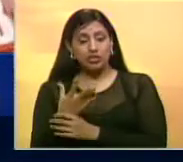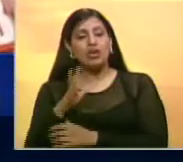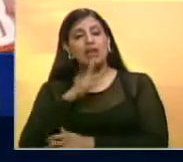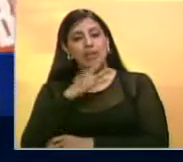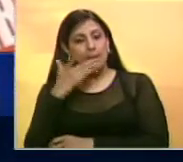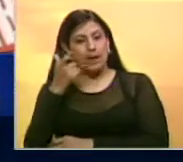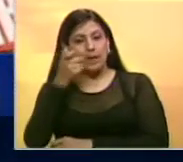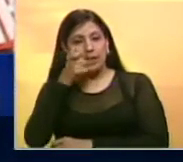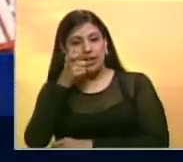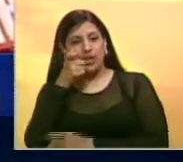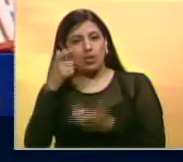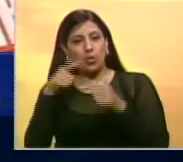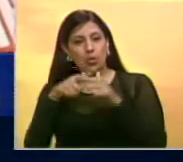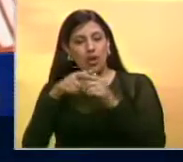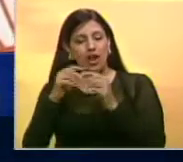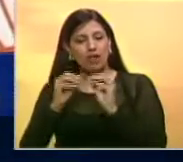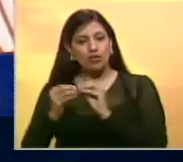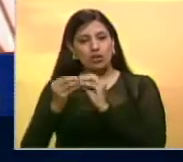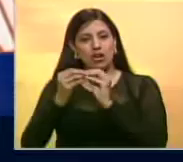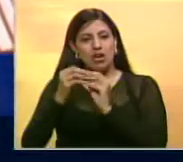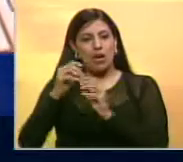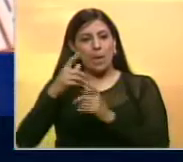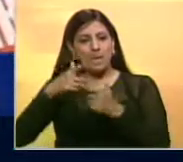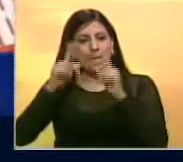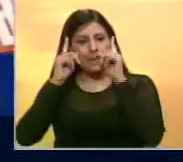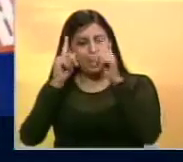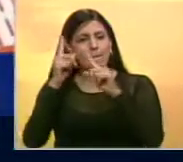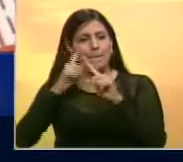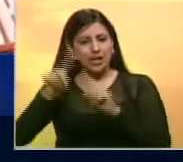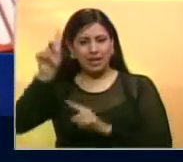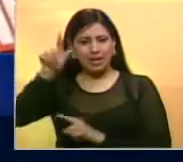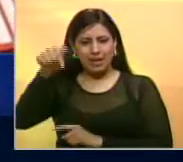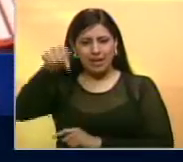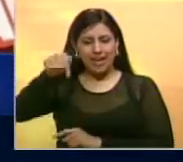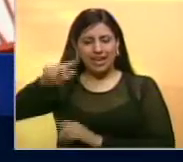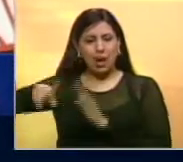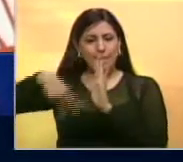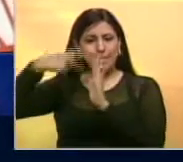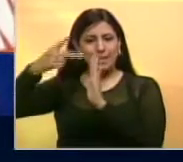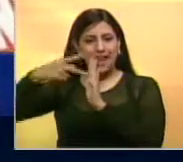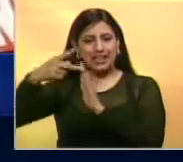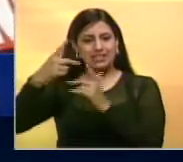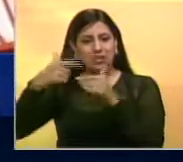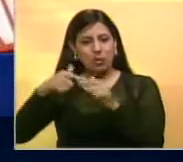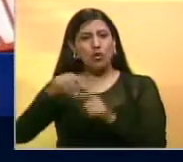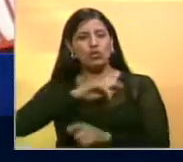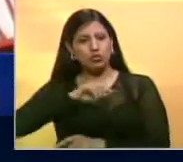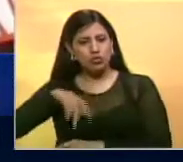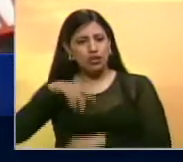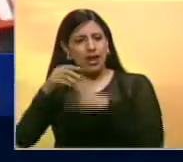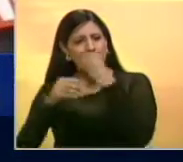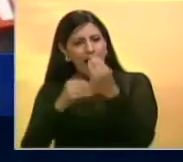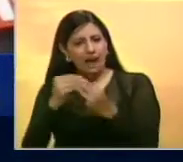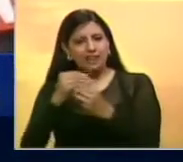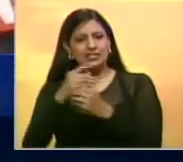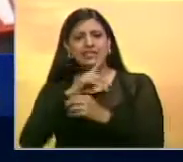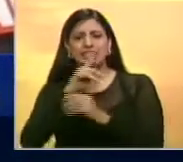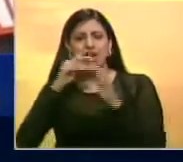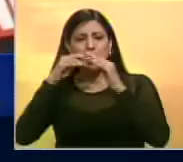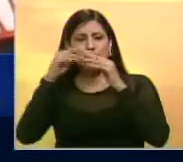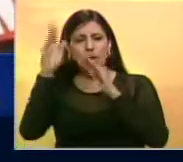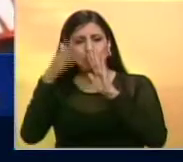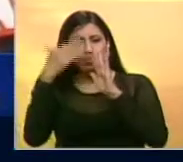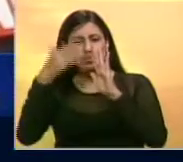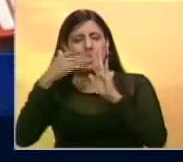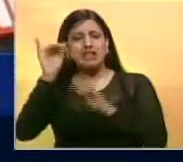Vilar está trabajando también lo que es la rehabilitación de la pasarela pero también acá dentro en la plaza donde está el ambulatorio vamos a hacer los murales pertinentes